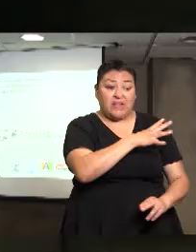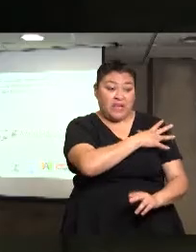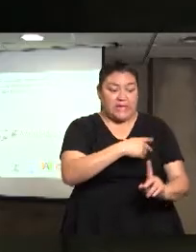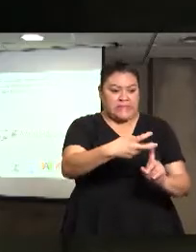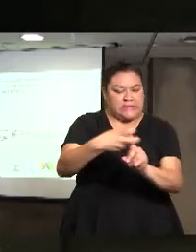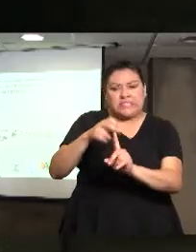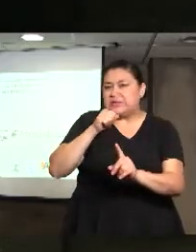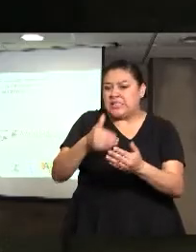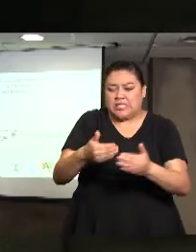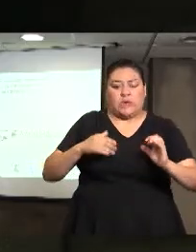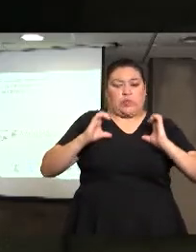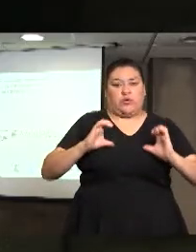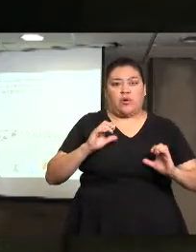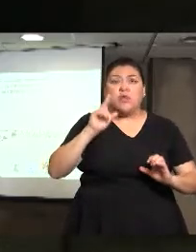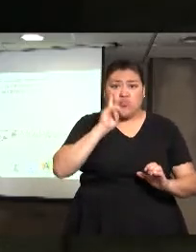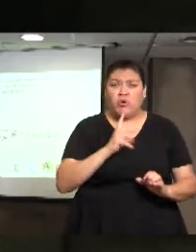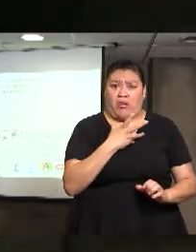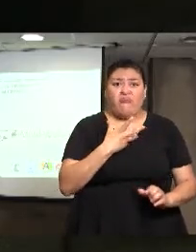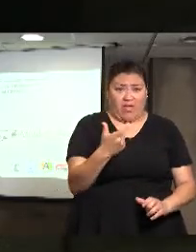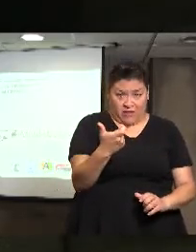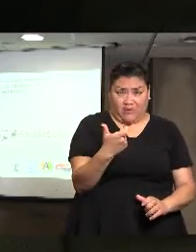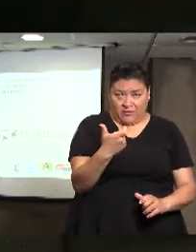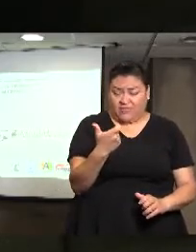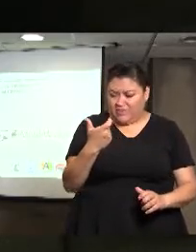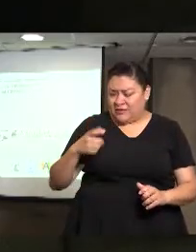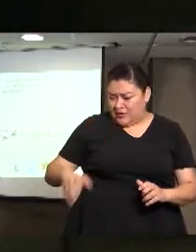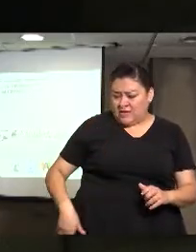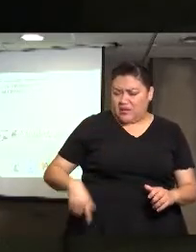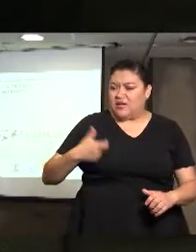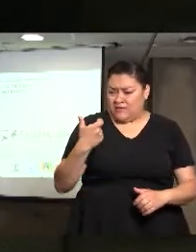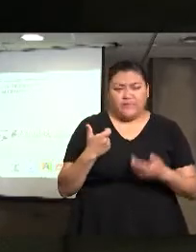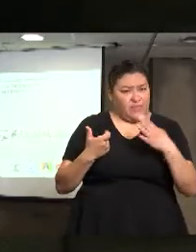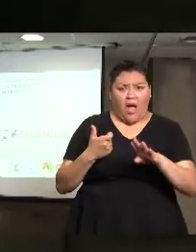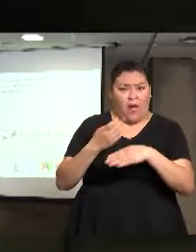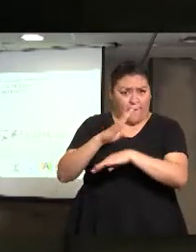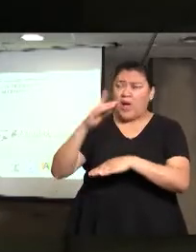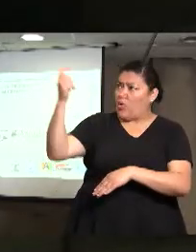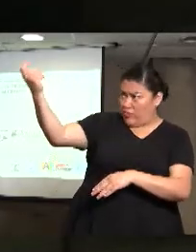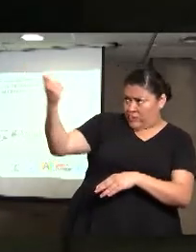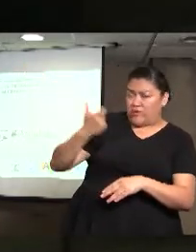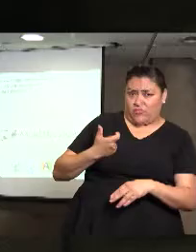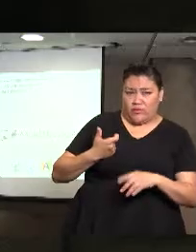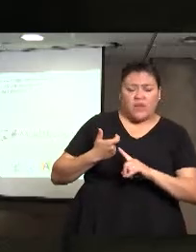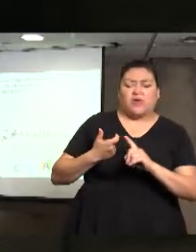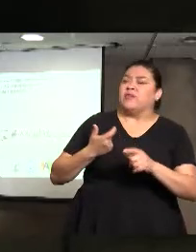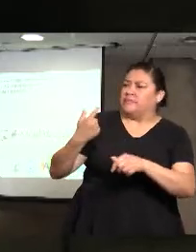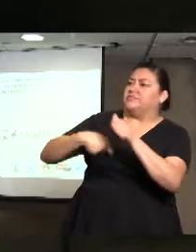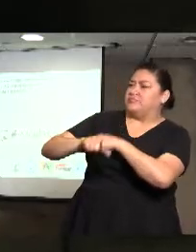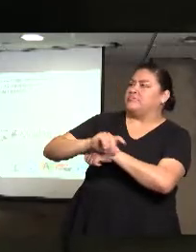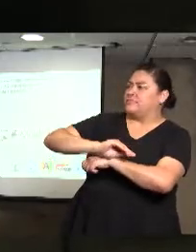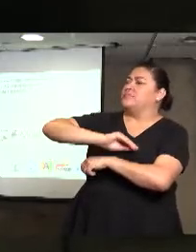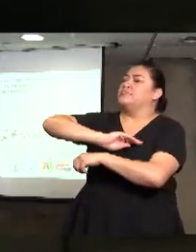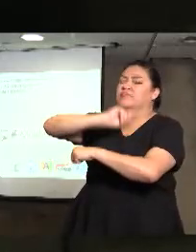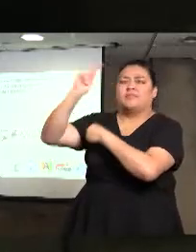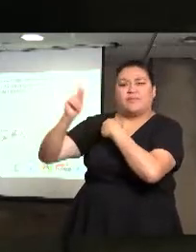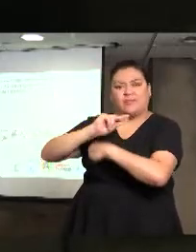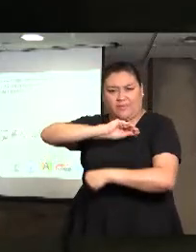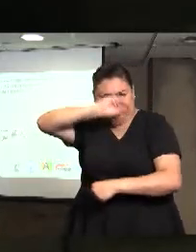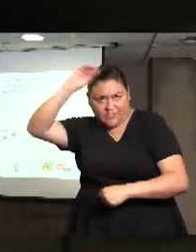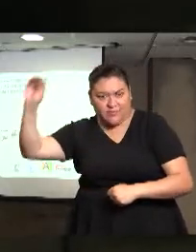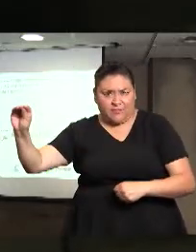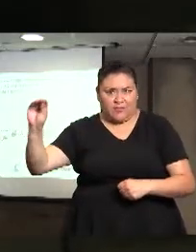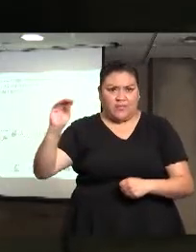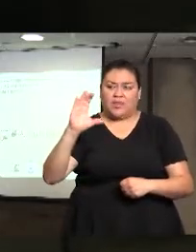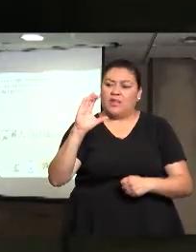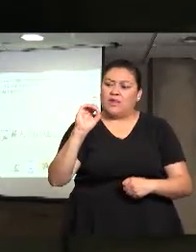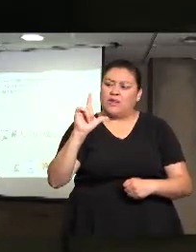la chica se fuera, porque ya tenía el dinero, ahora sí que en la cuenta, para irse a trabajar a Colombia, entonces casos como este,